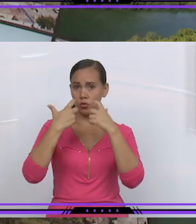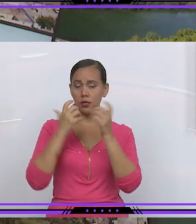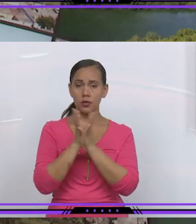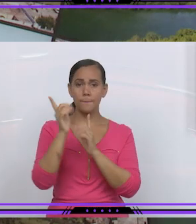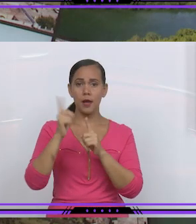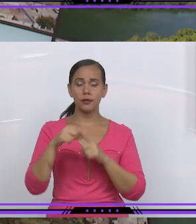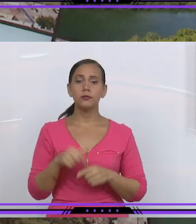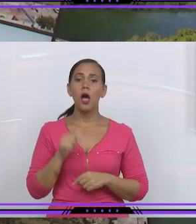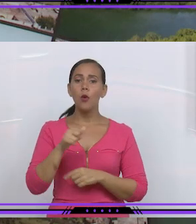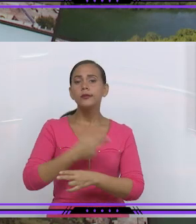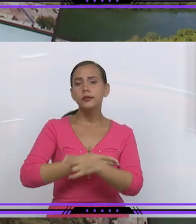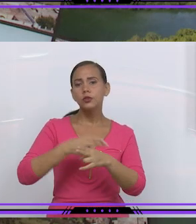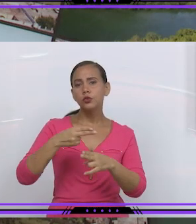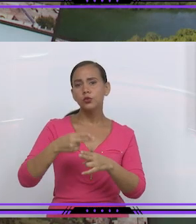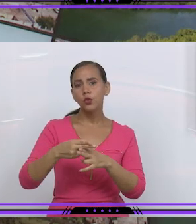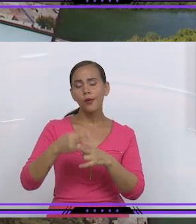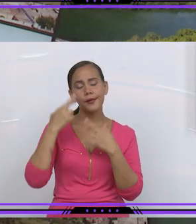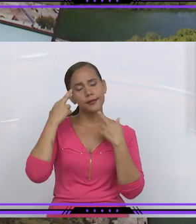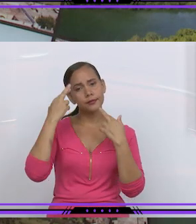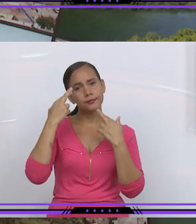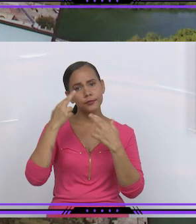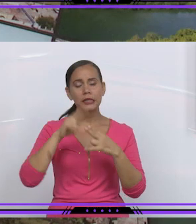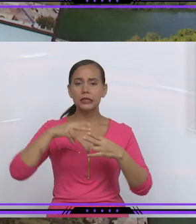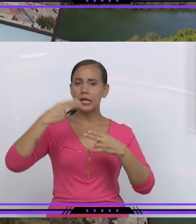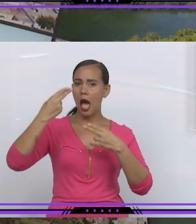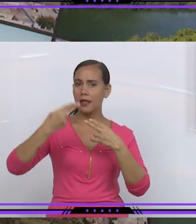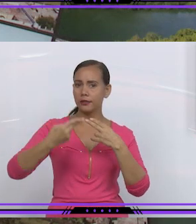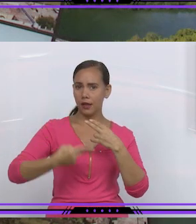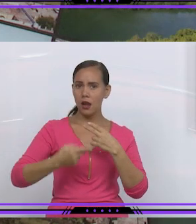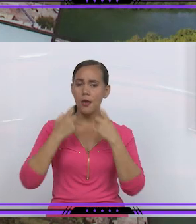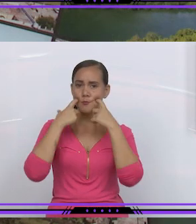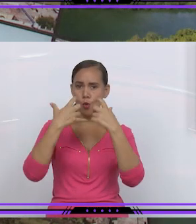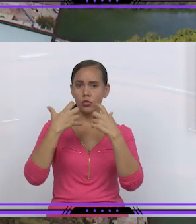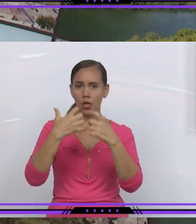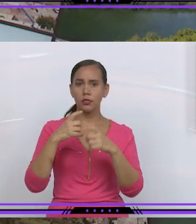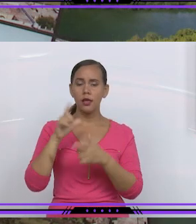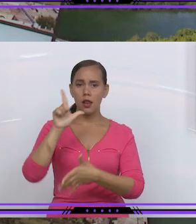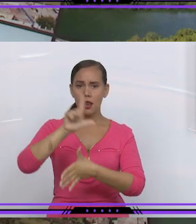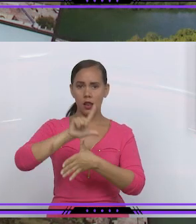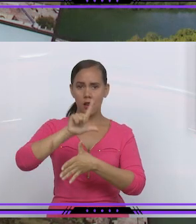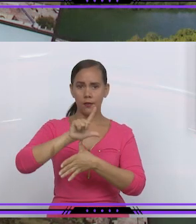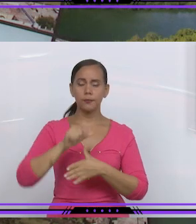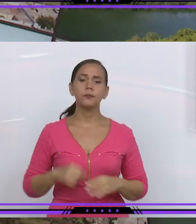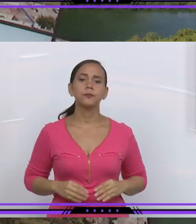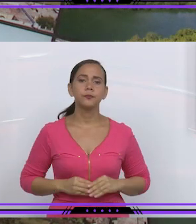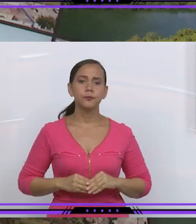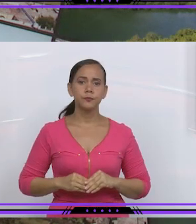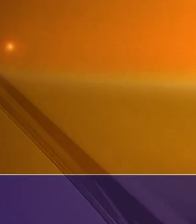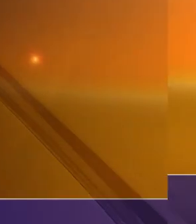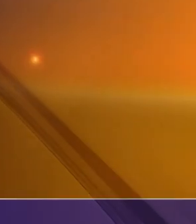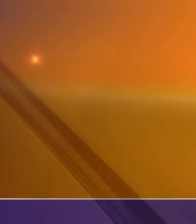espinal de la cultura en Matanzas. Sirva el siguiente trabajo como homenaje a uno de los colosos teatrales más relevantes de